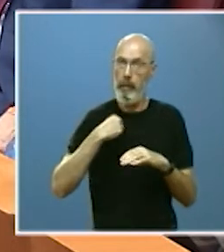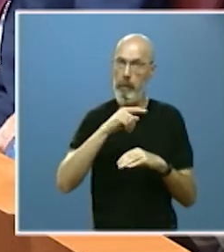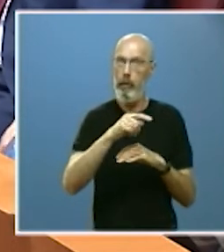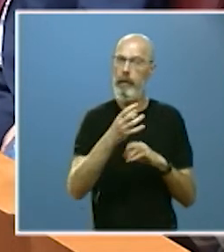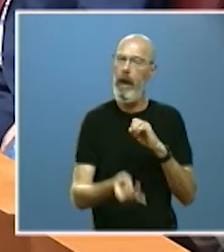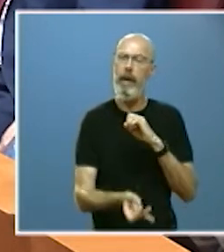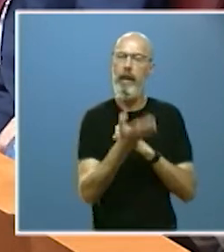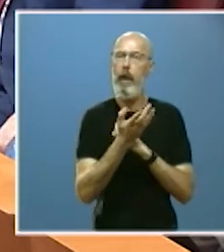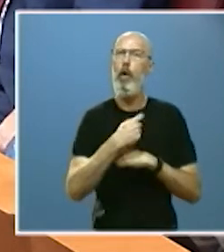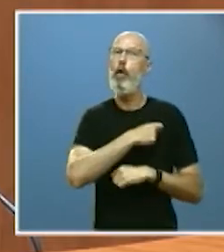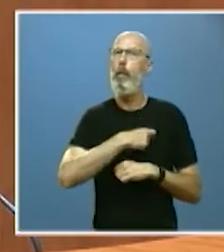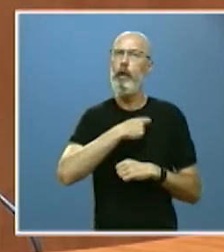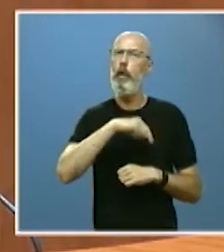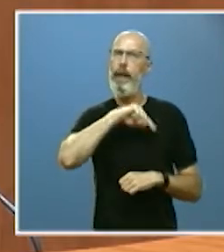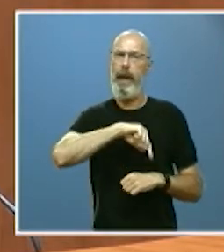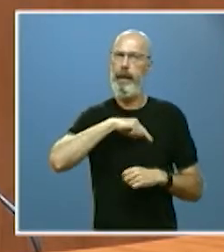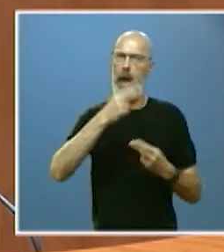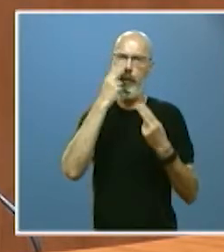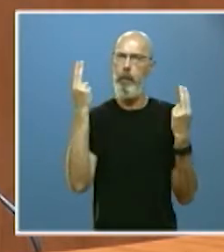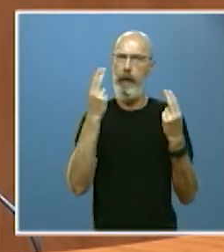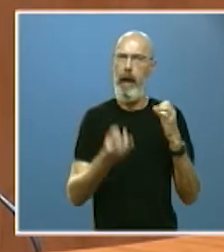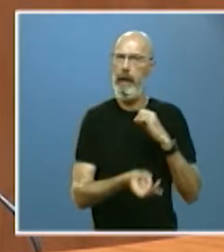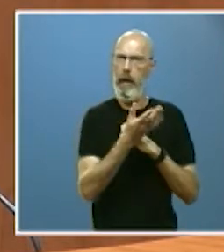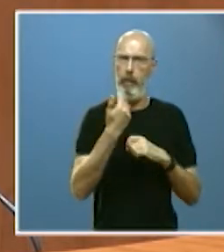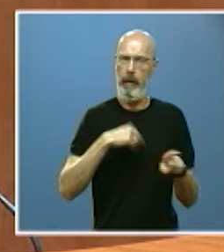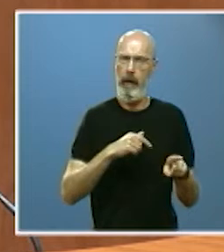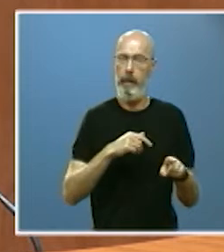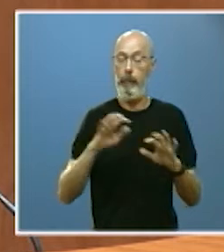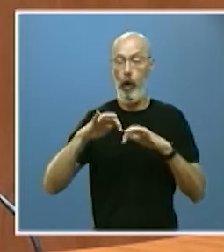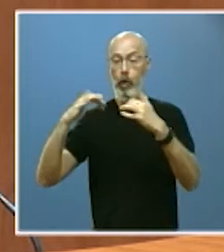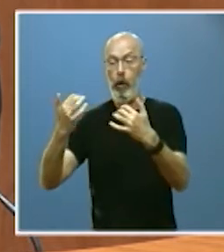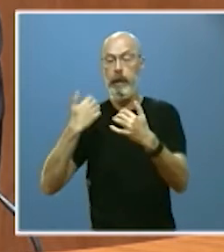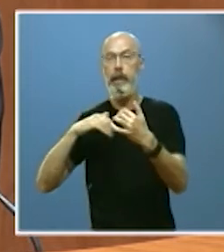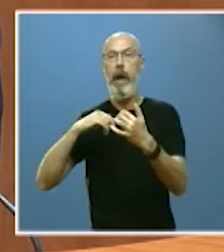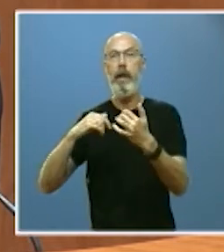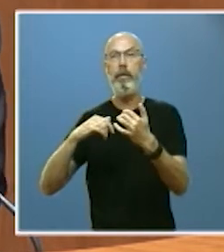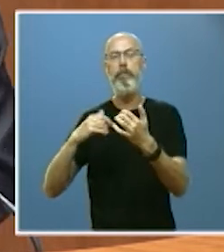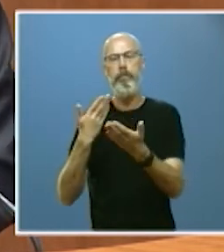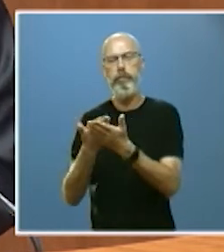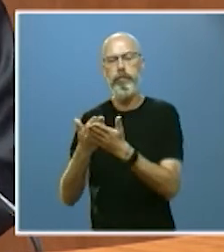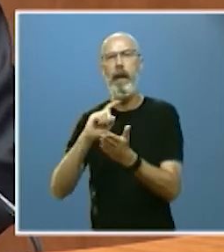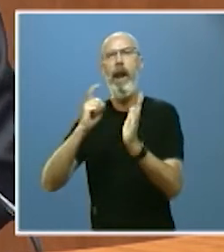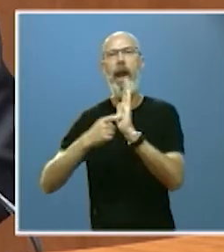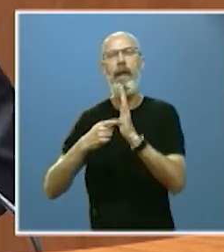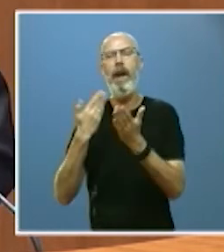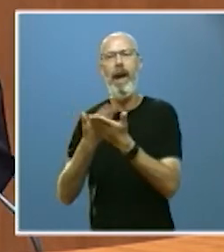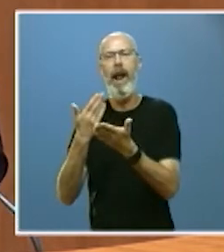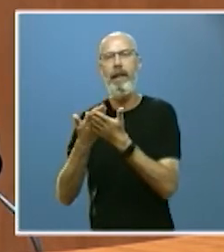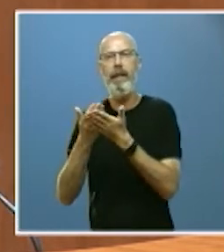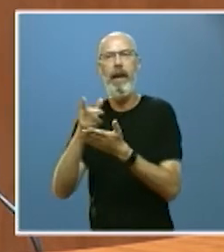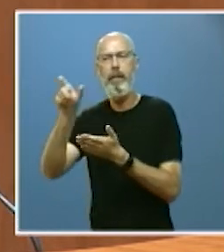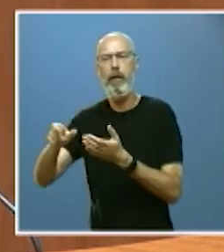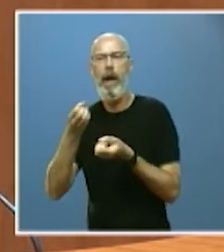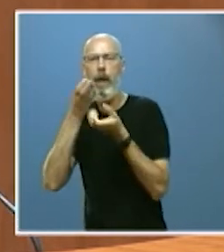ética pública estas cortes han aprobado asimismo la ley de garantías de los informantes que establece mecanismos de protección